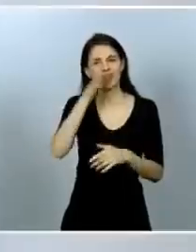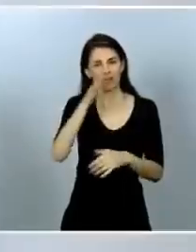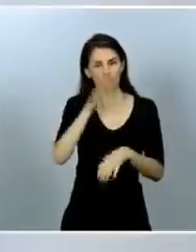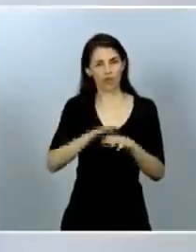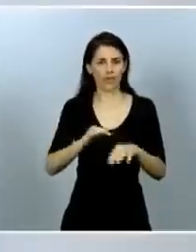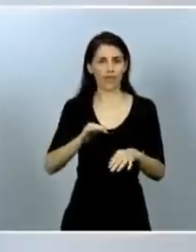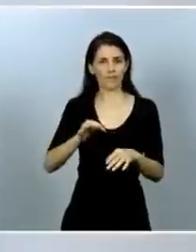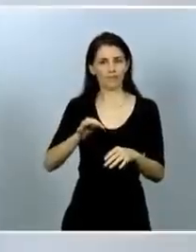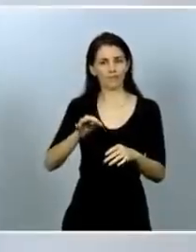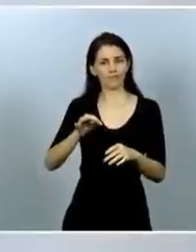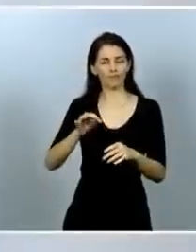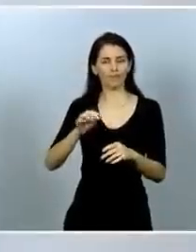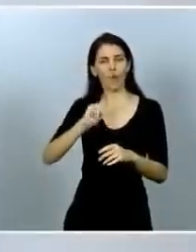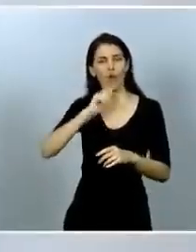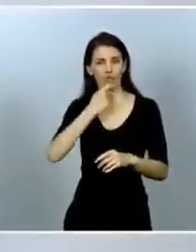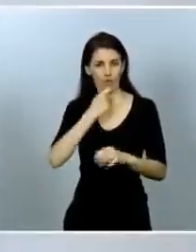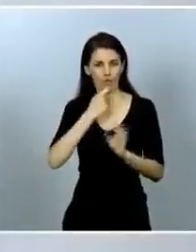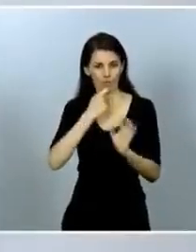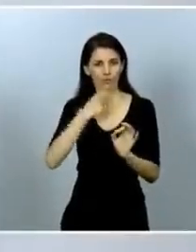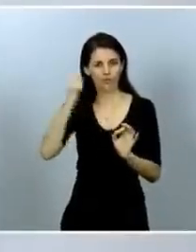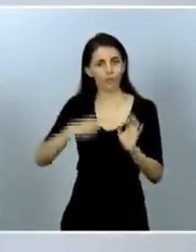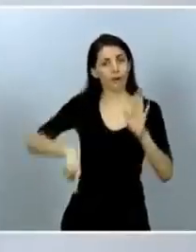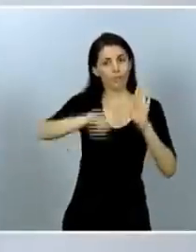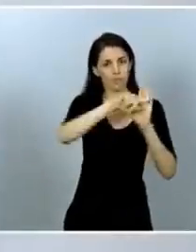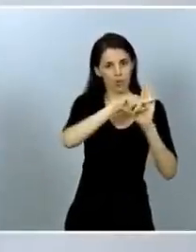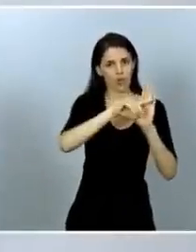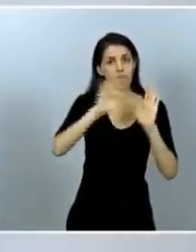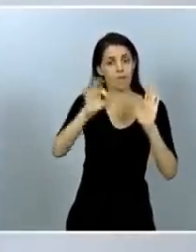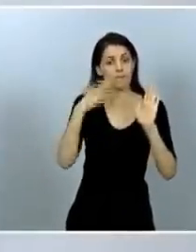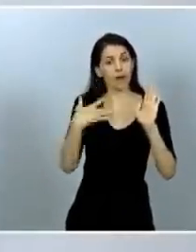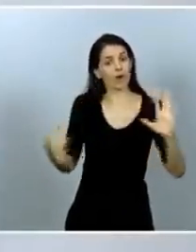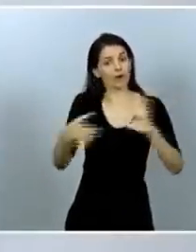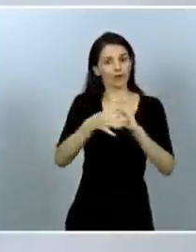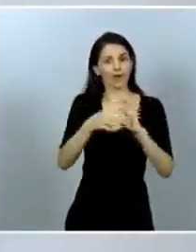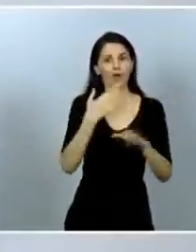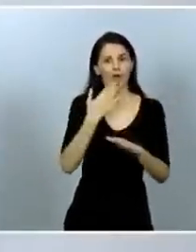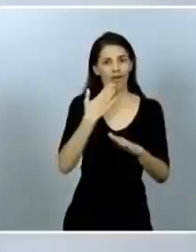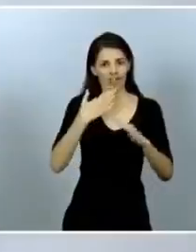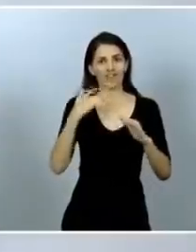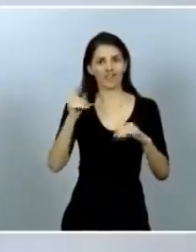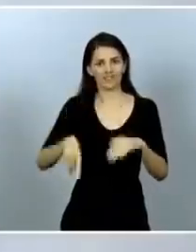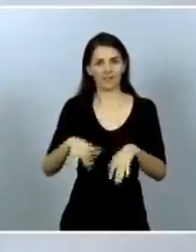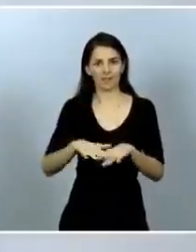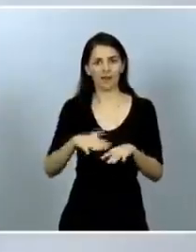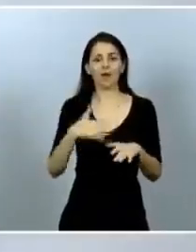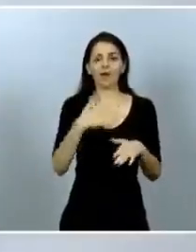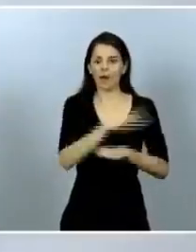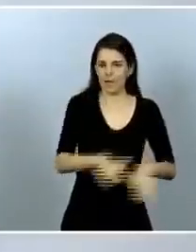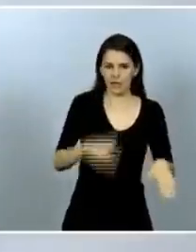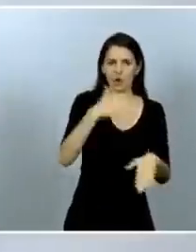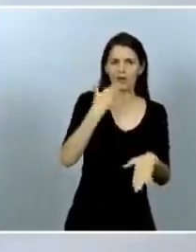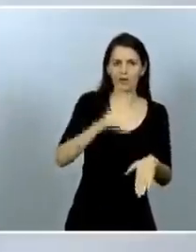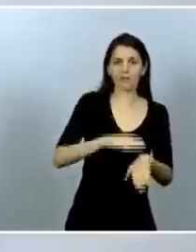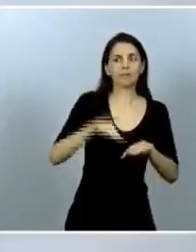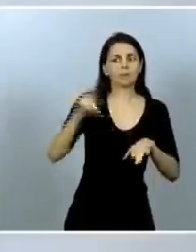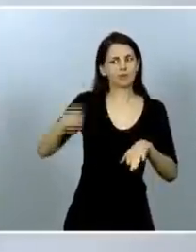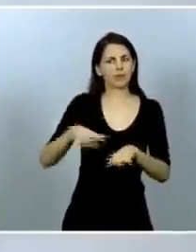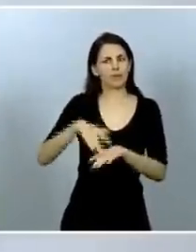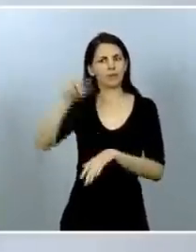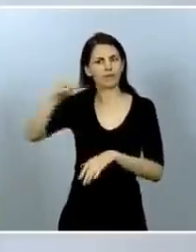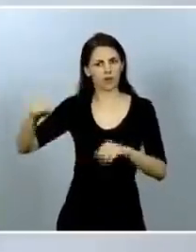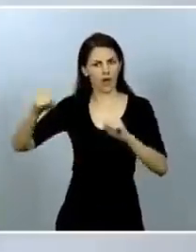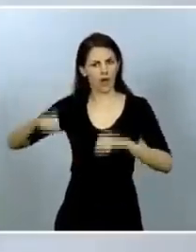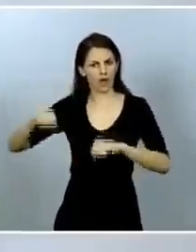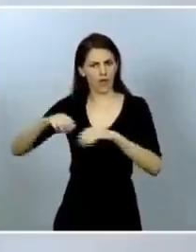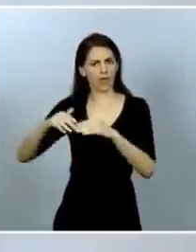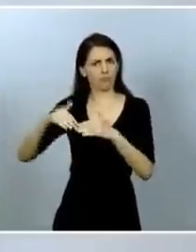como criterio de discriminación, tanto sobre niños, niñas y adolescentes, pero también sobre personas de edad avanzada, incluyendo la